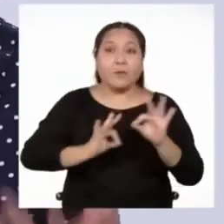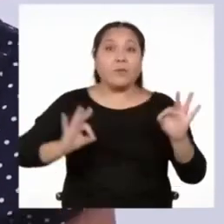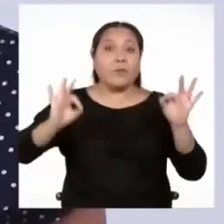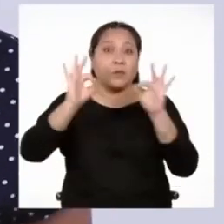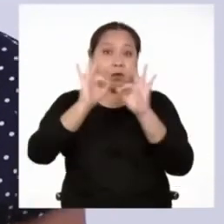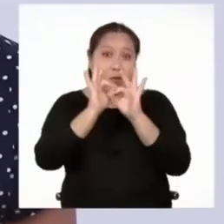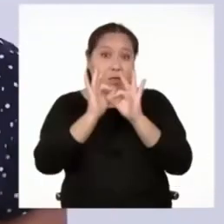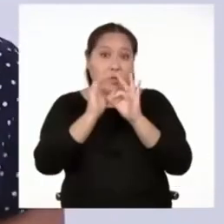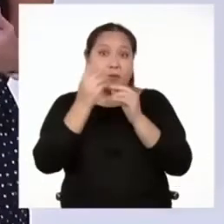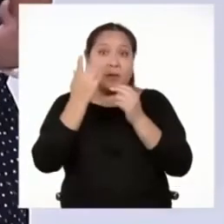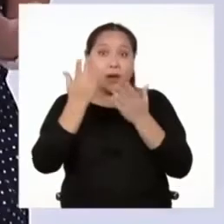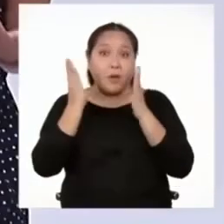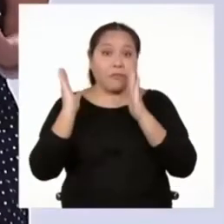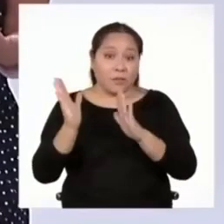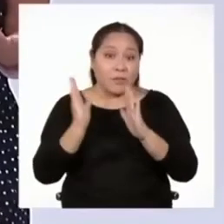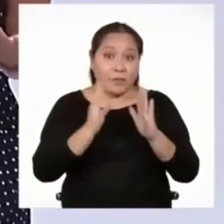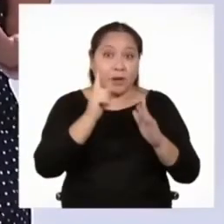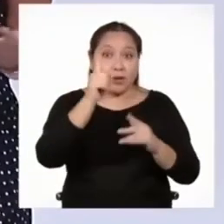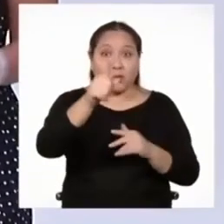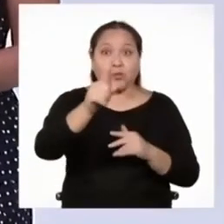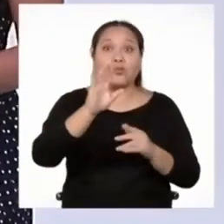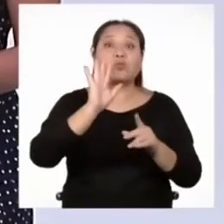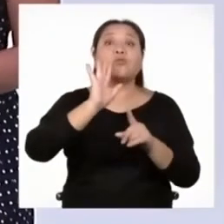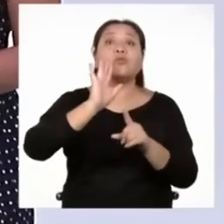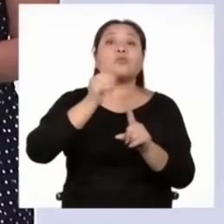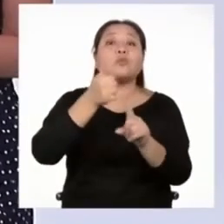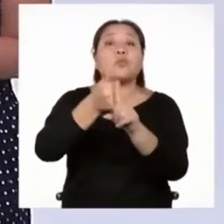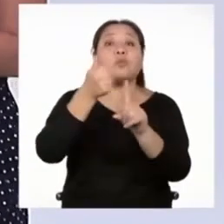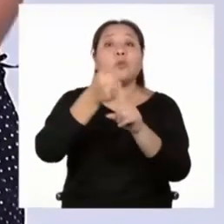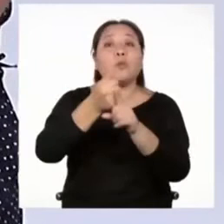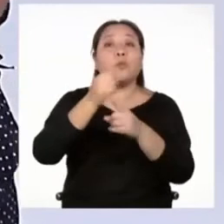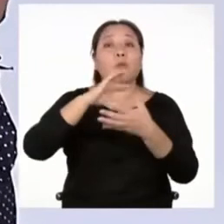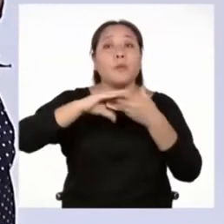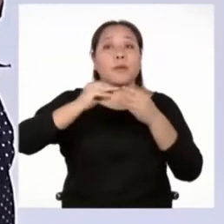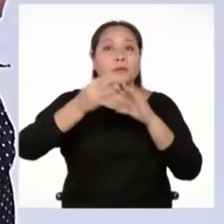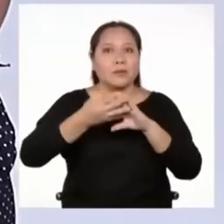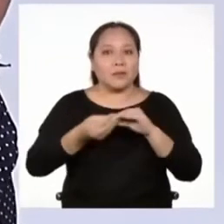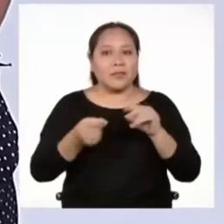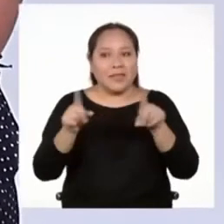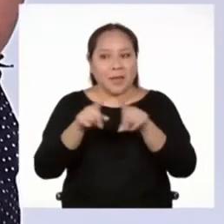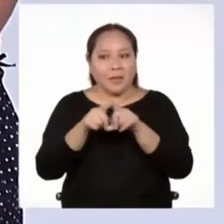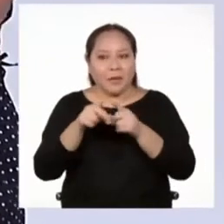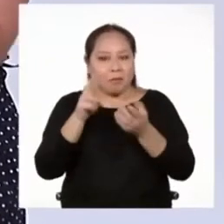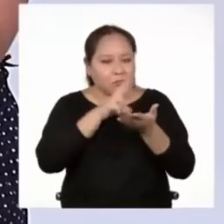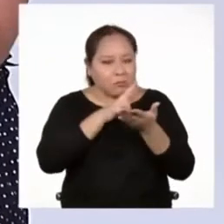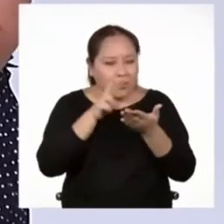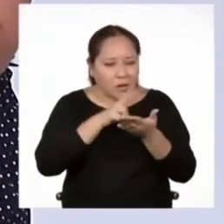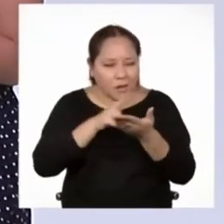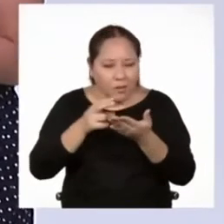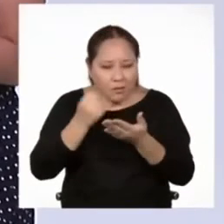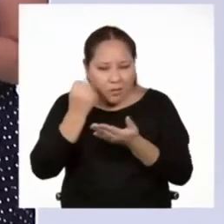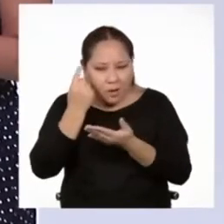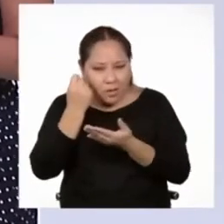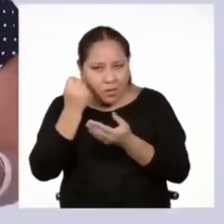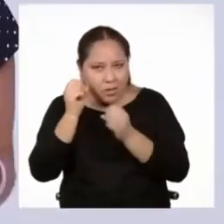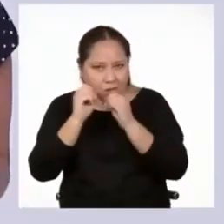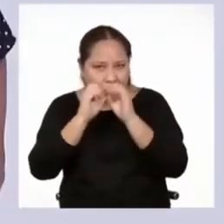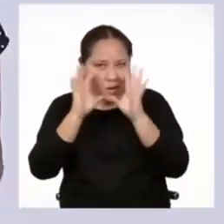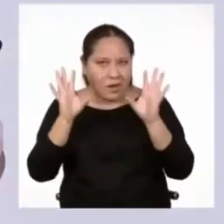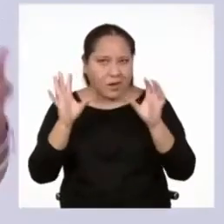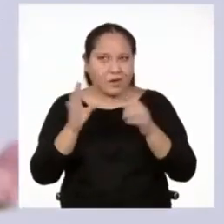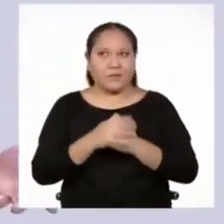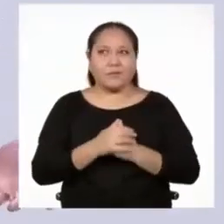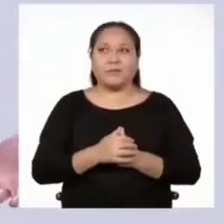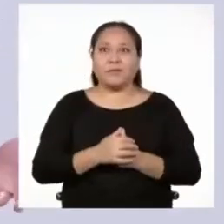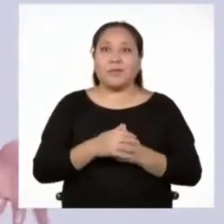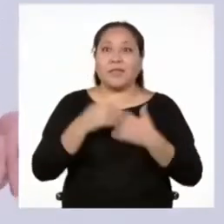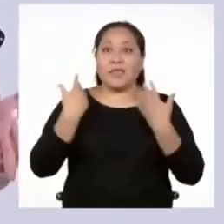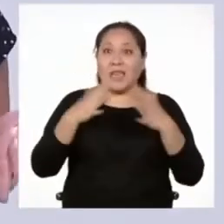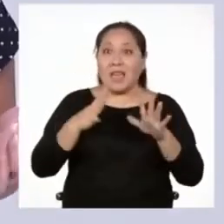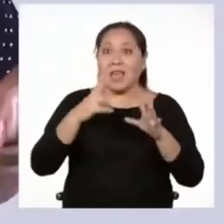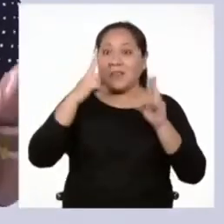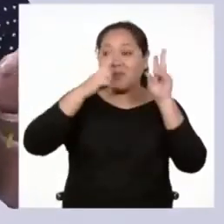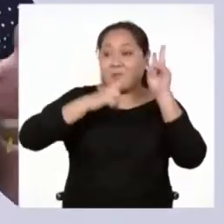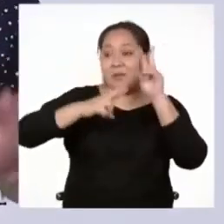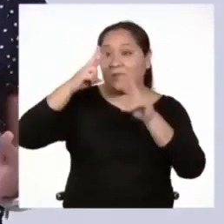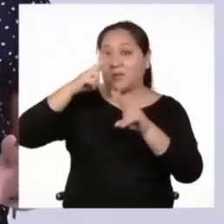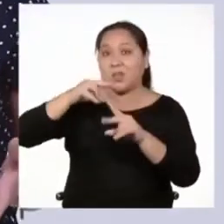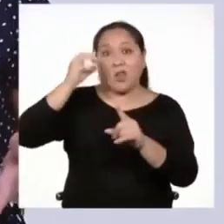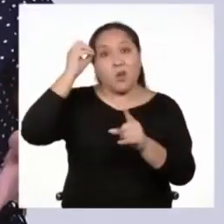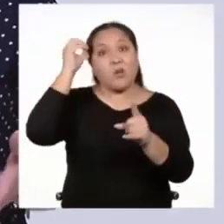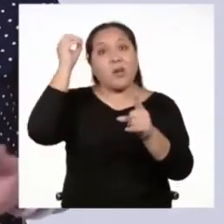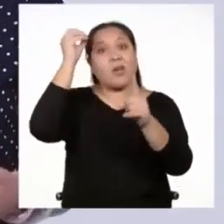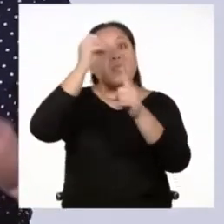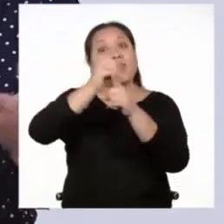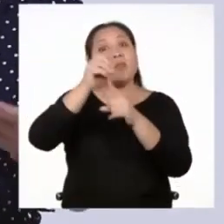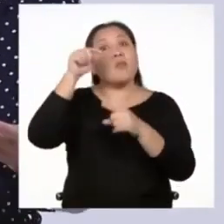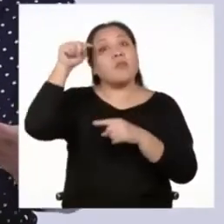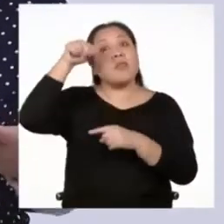elaborarlas nosotros mismos. Además, pudimos conocer cómo leer estas historietas para poder entenderlas. Como hemos podido ver, el propósito de